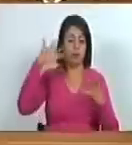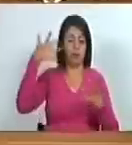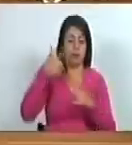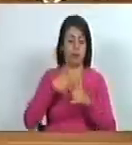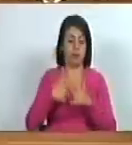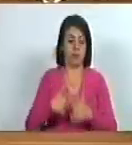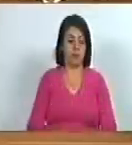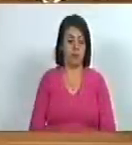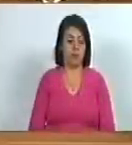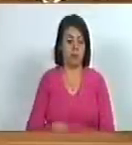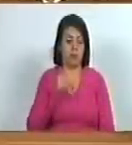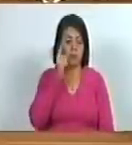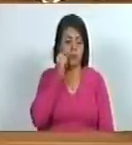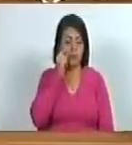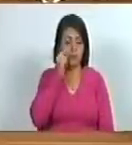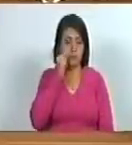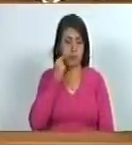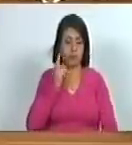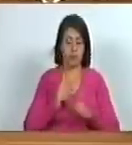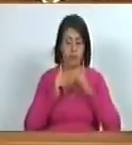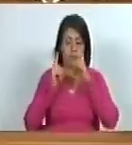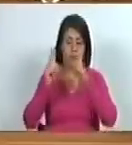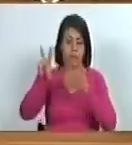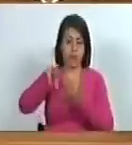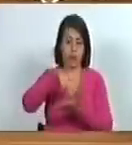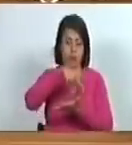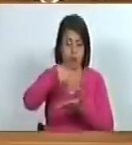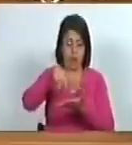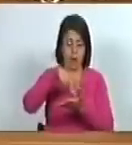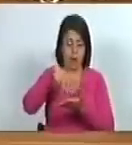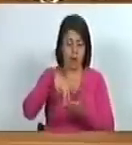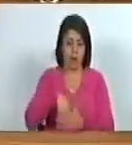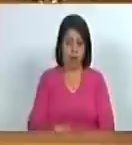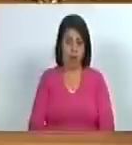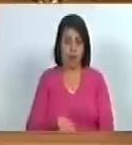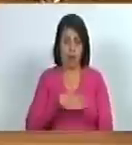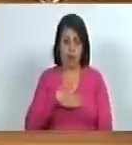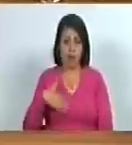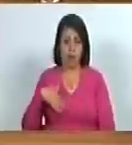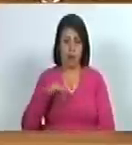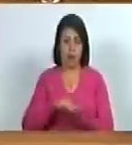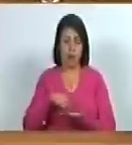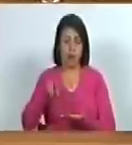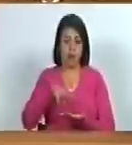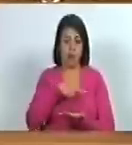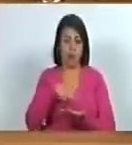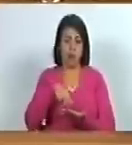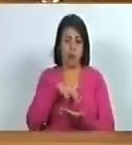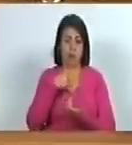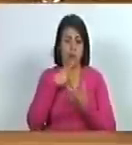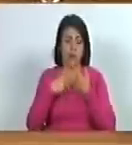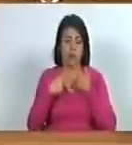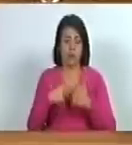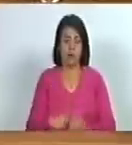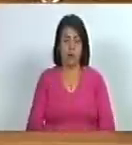era un hombre que se dedicaba al baile y a la danza y quiero retraer un poco lo que decía